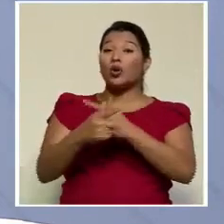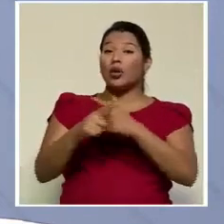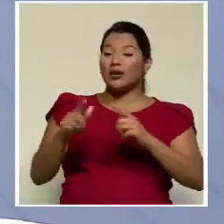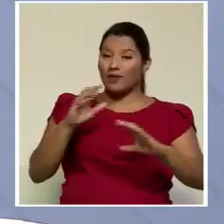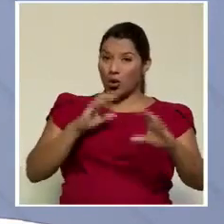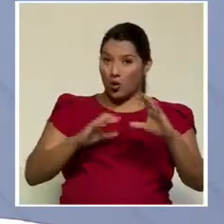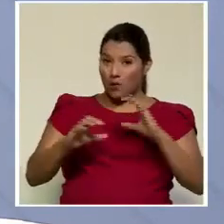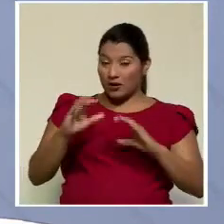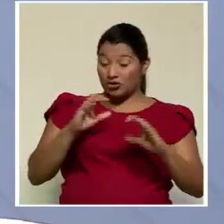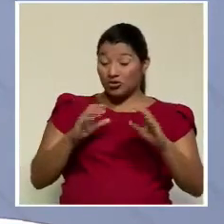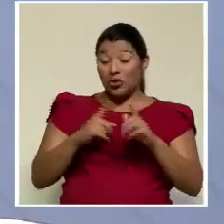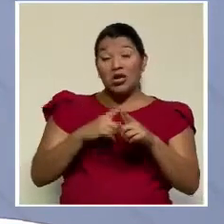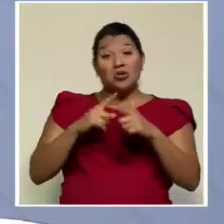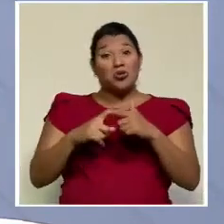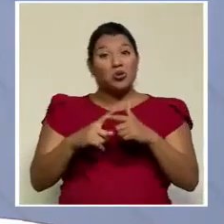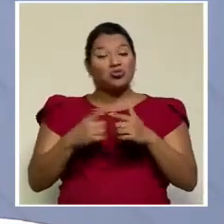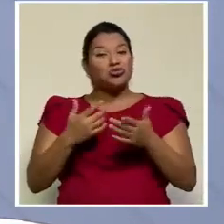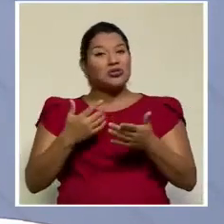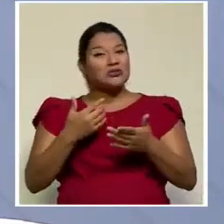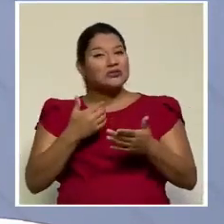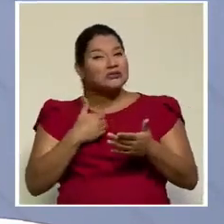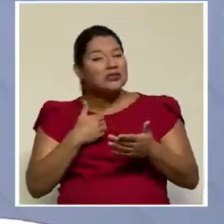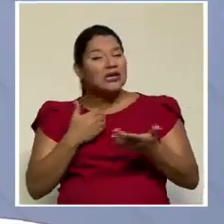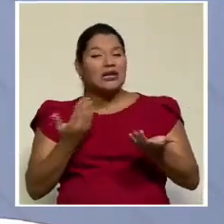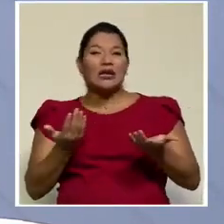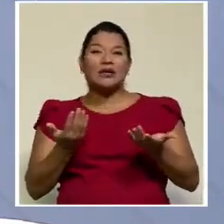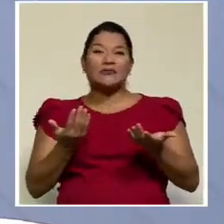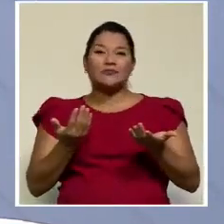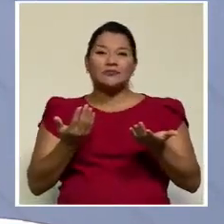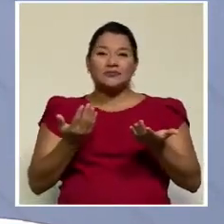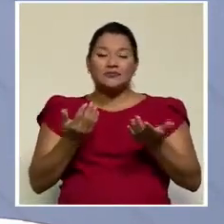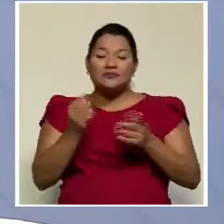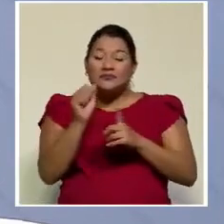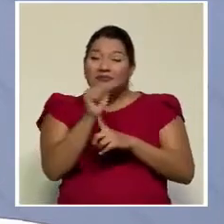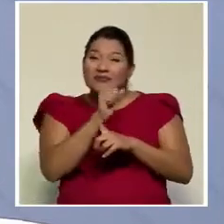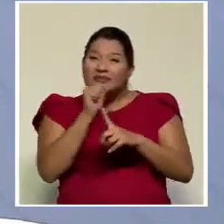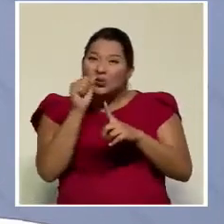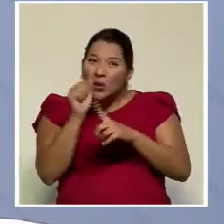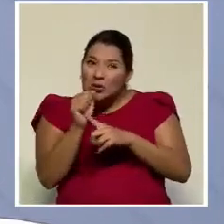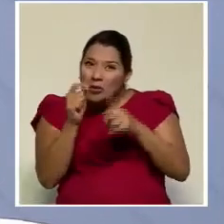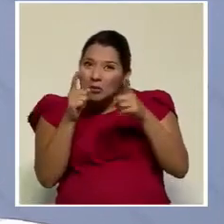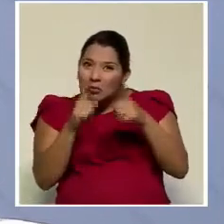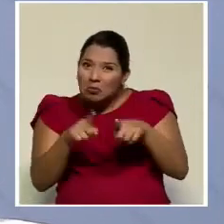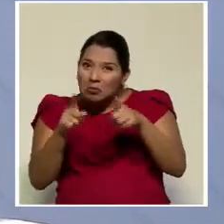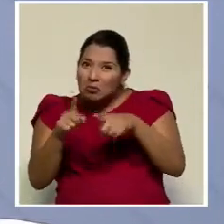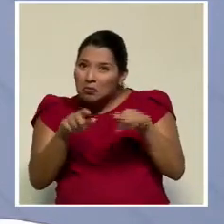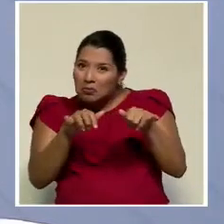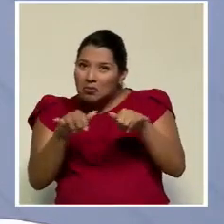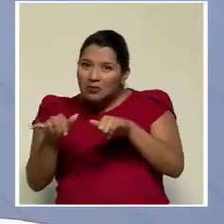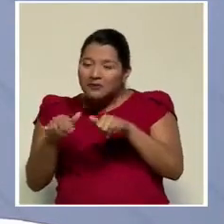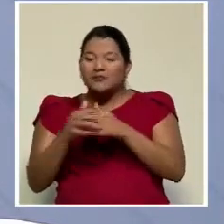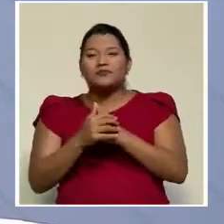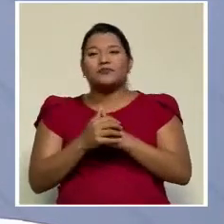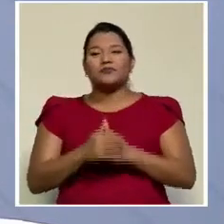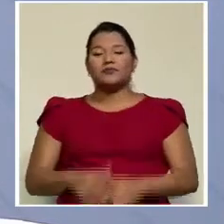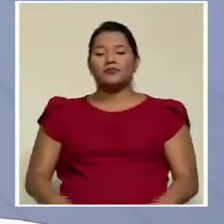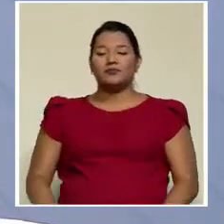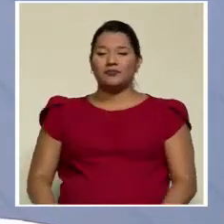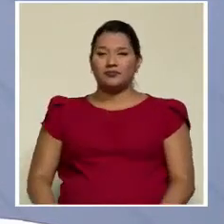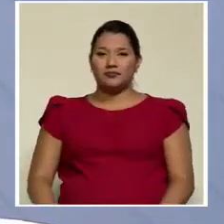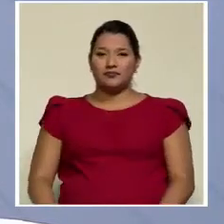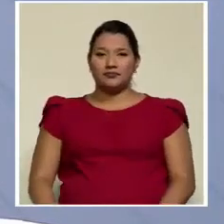pues hay unas coincidencias a lo largo de las últimas dos décadas entre estos